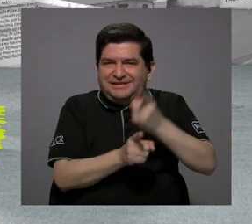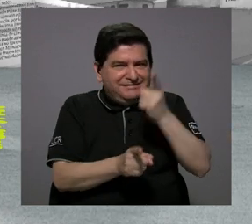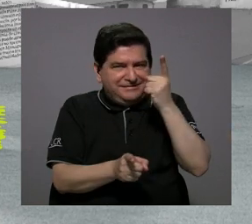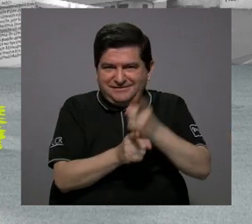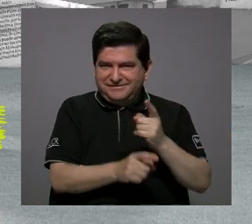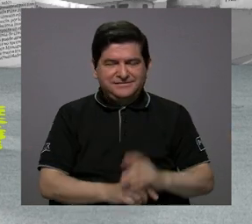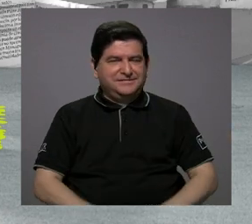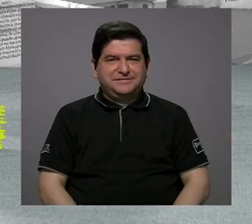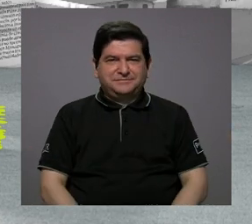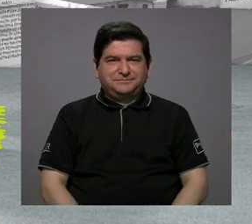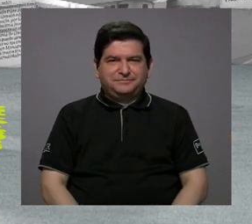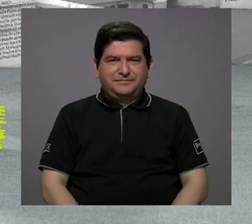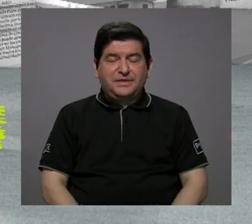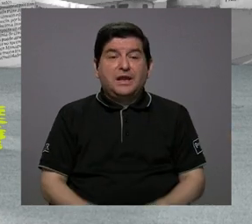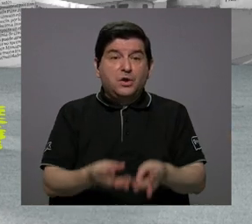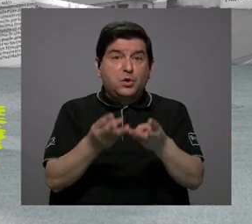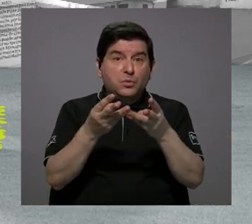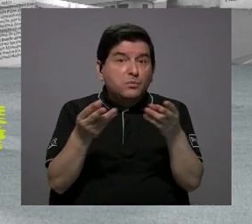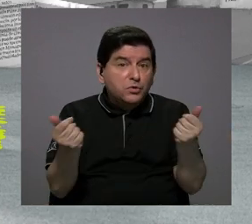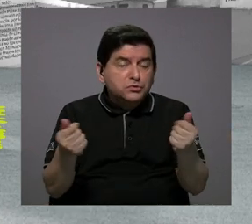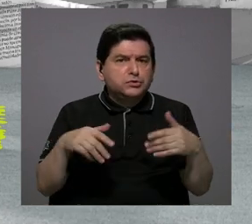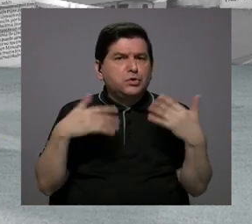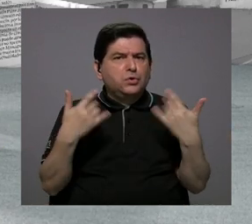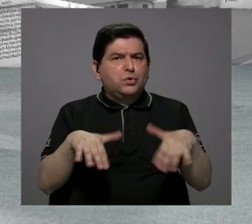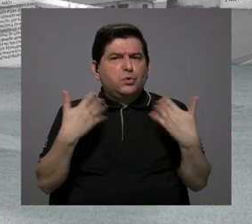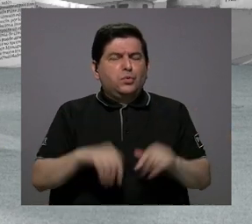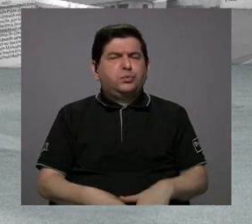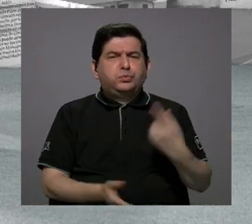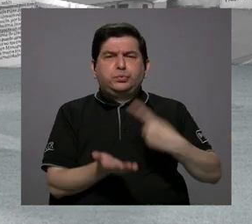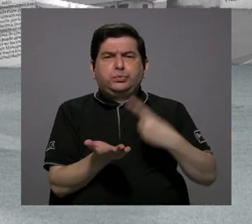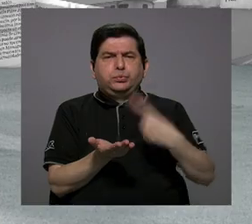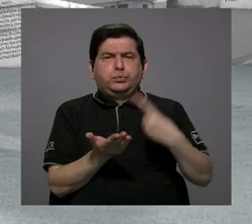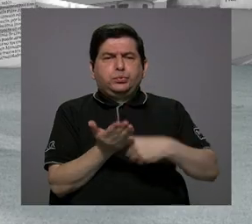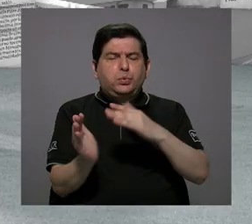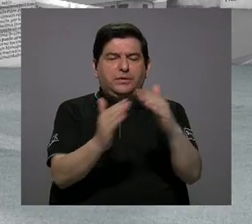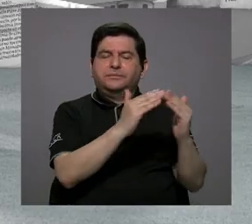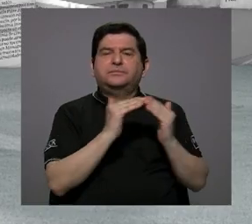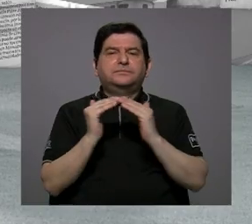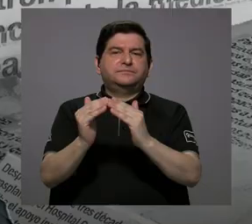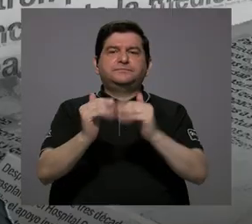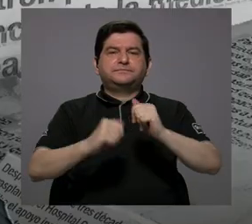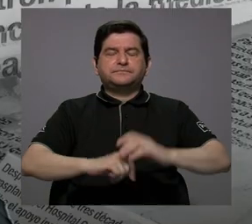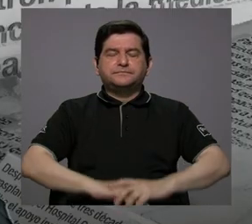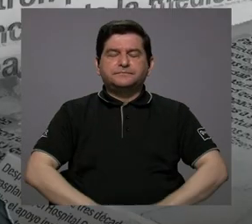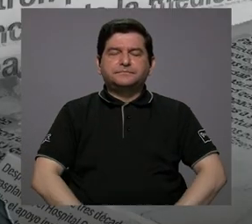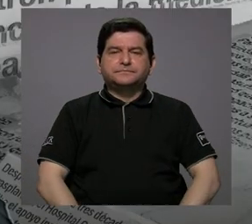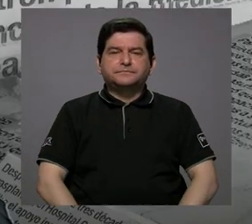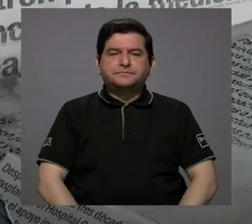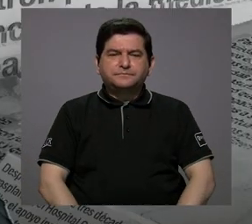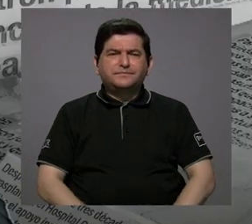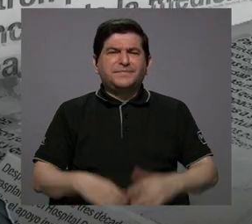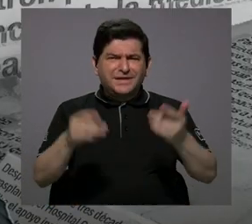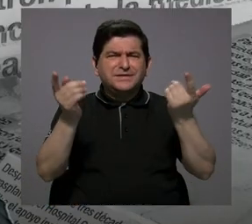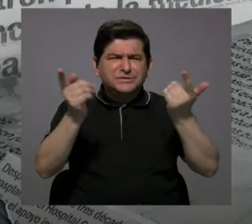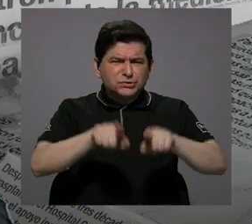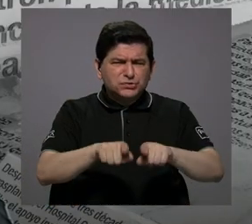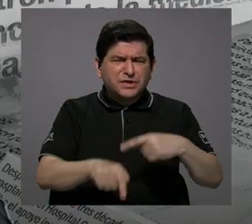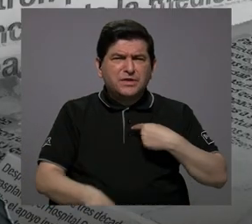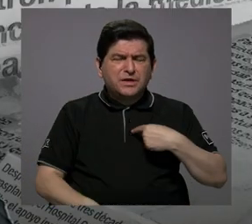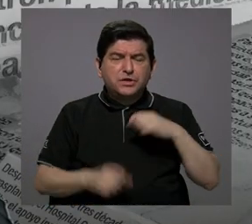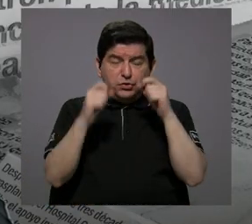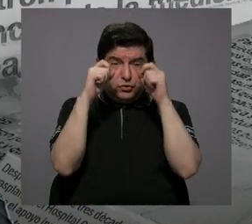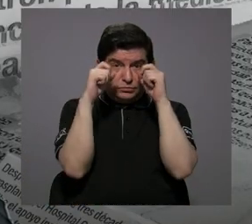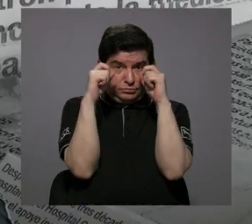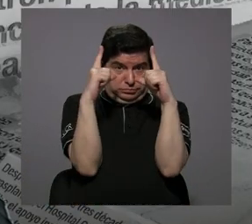y más bien generó muchísima controversia en la población. Sí, sí pasó eso, pero yo me quedo